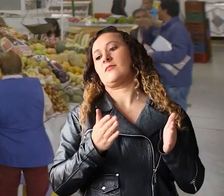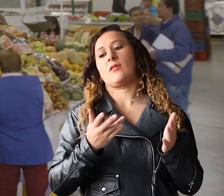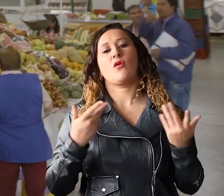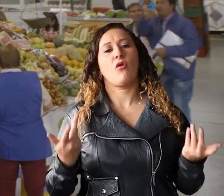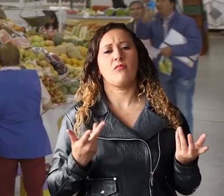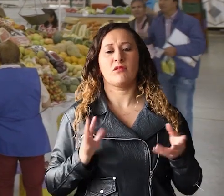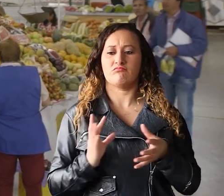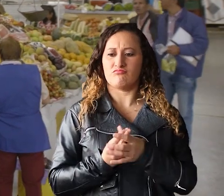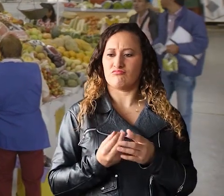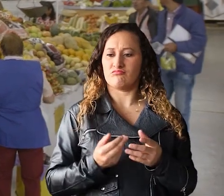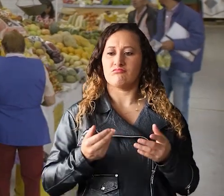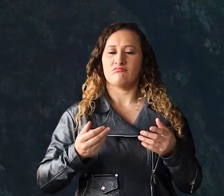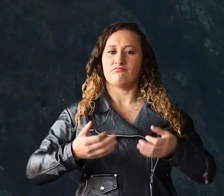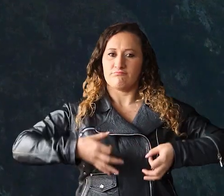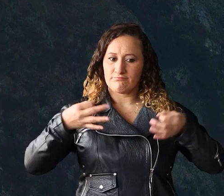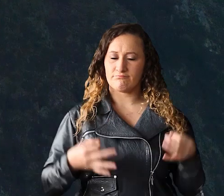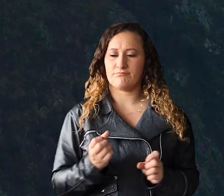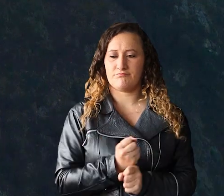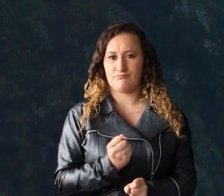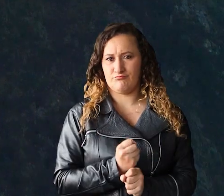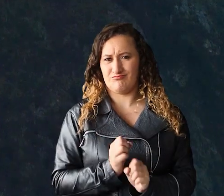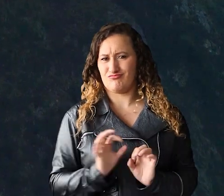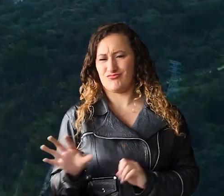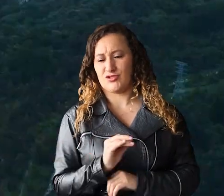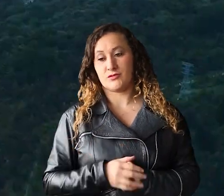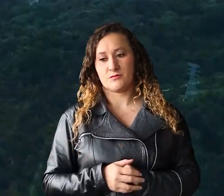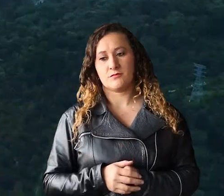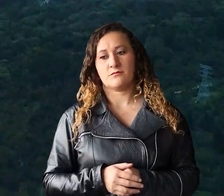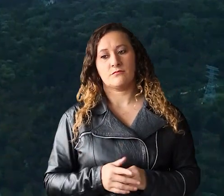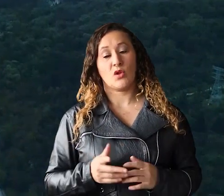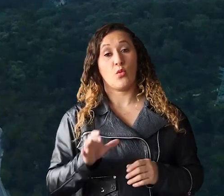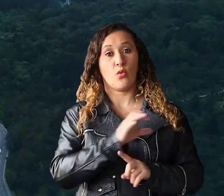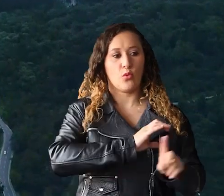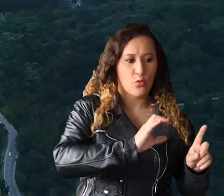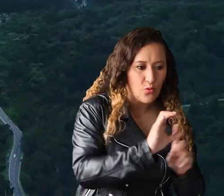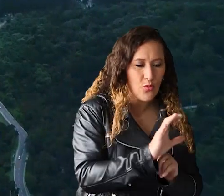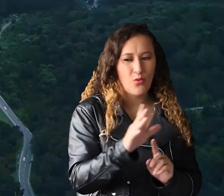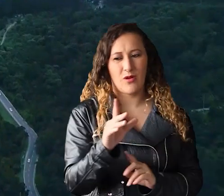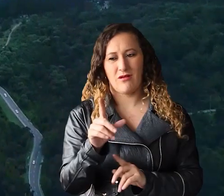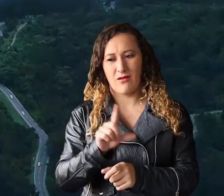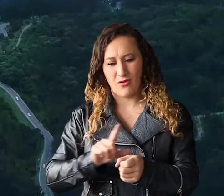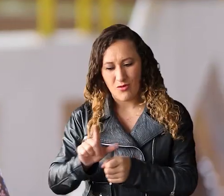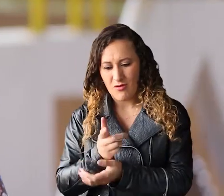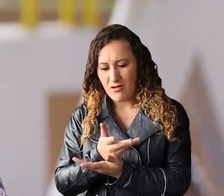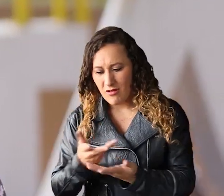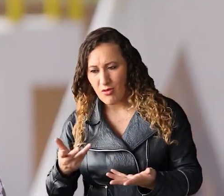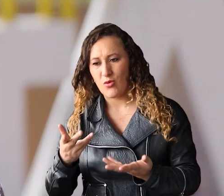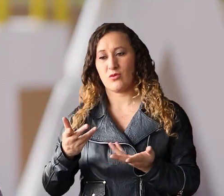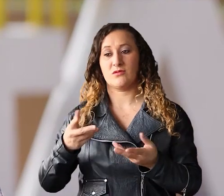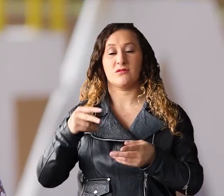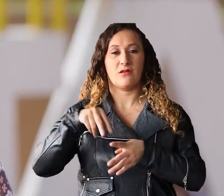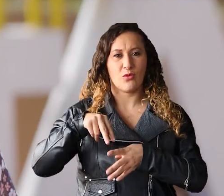decentes para todos. Exaltar nuestra cultura, productos locales y proteger nuestros recursos naturales,